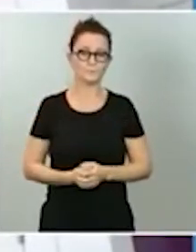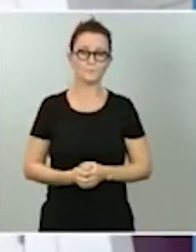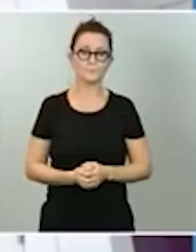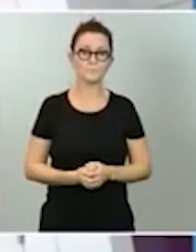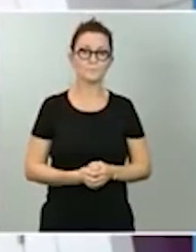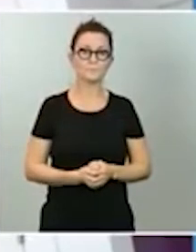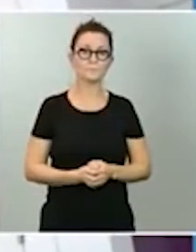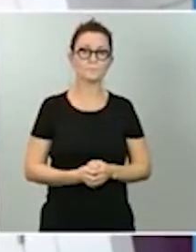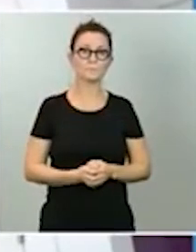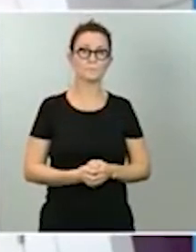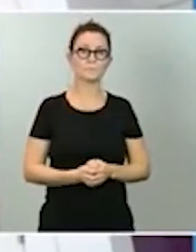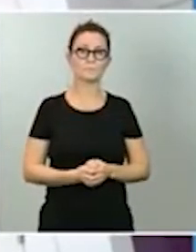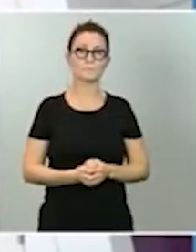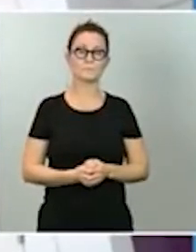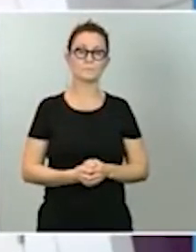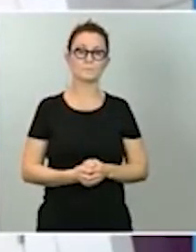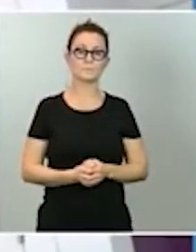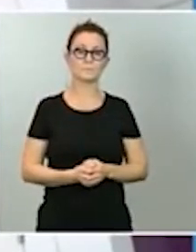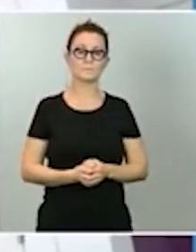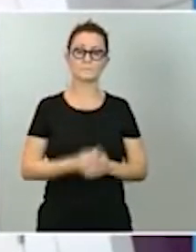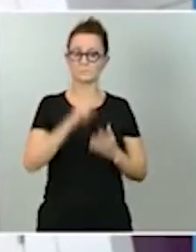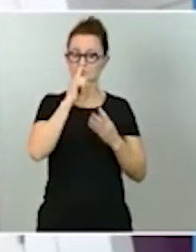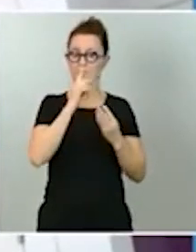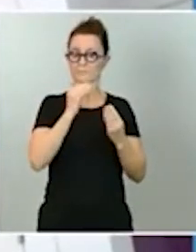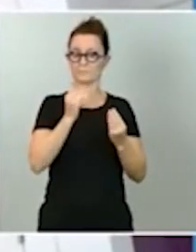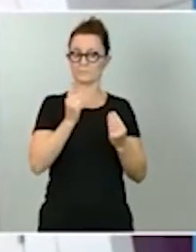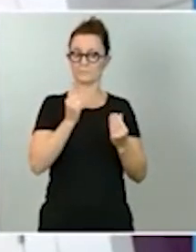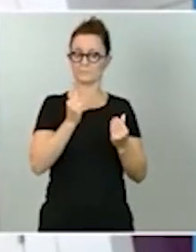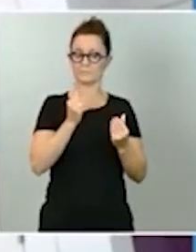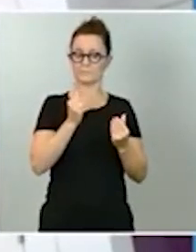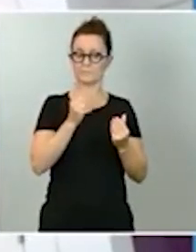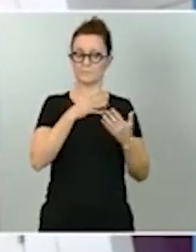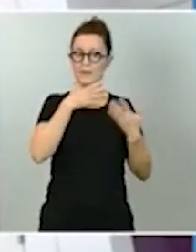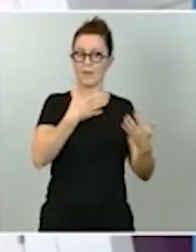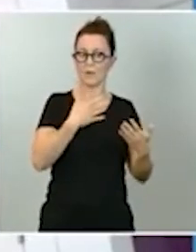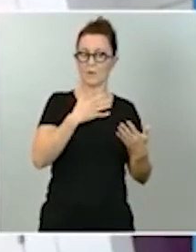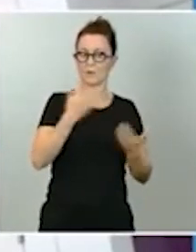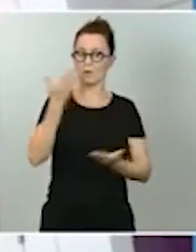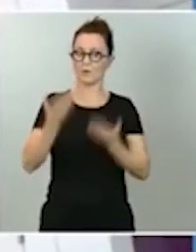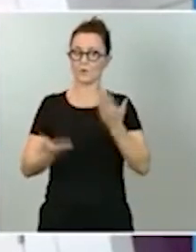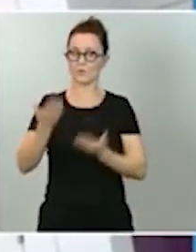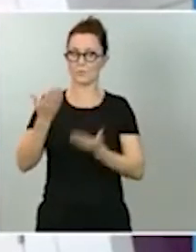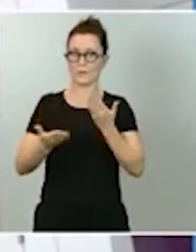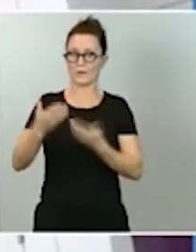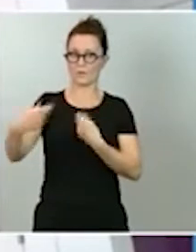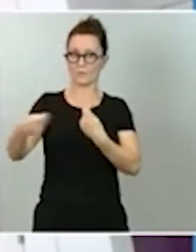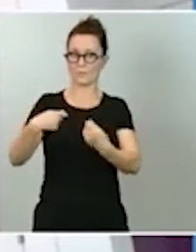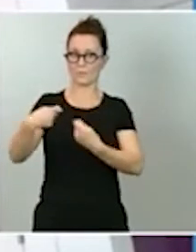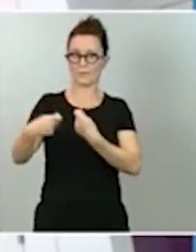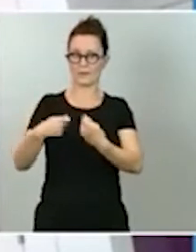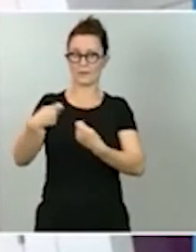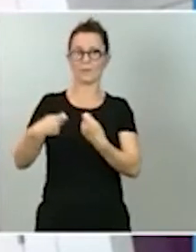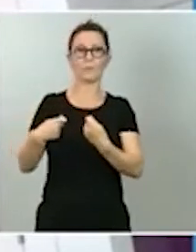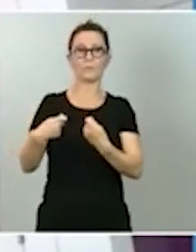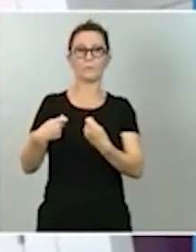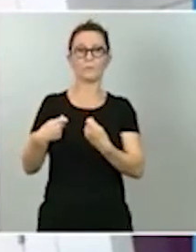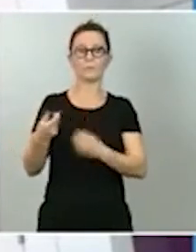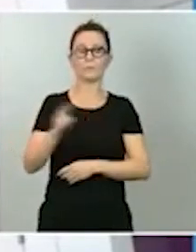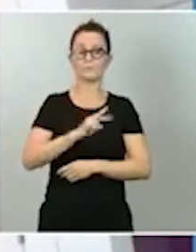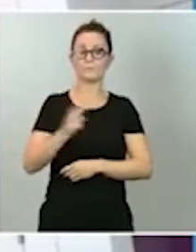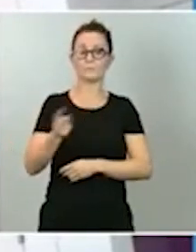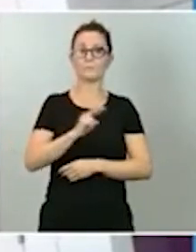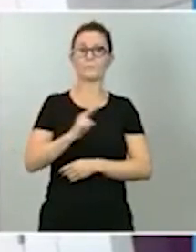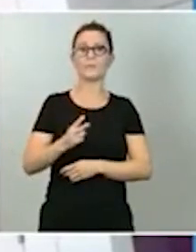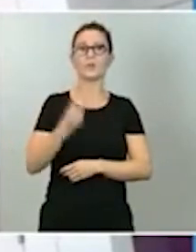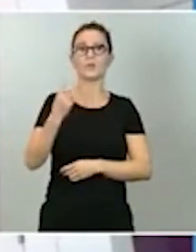Además, comparando sus previsiones con las del consenso de mercado, mirando el panel de Funcas, solo hay dos casas de análisis de